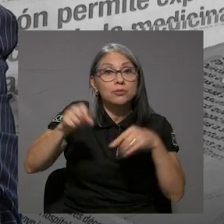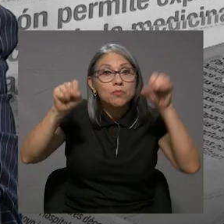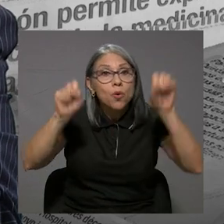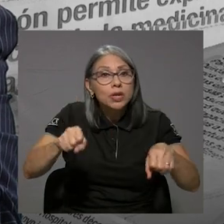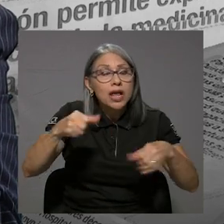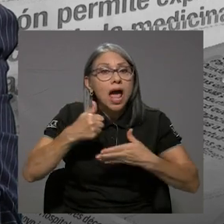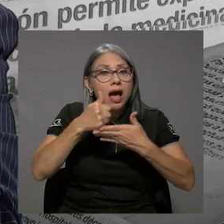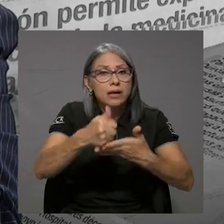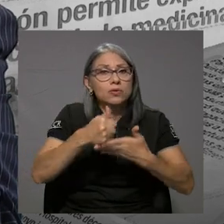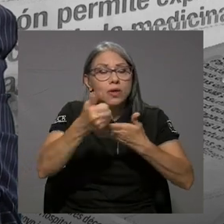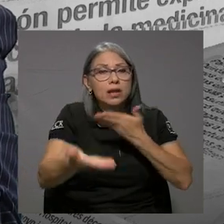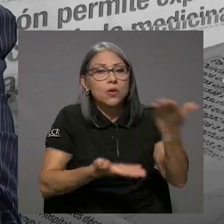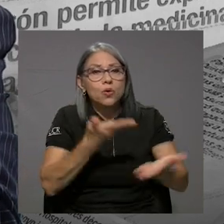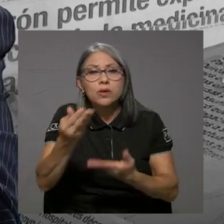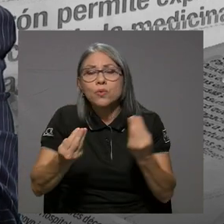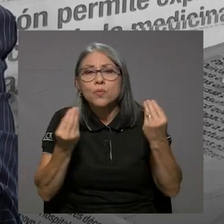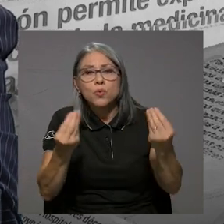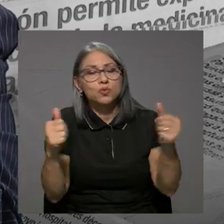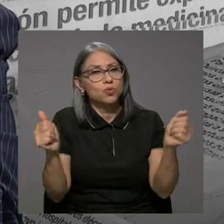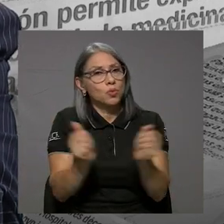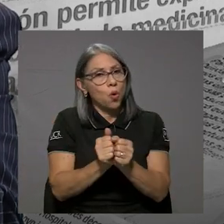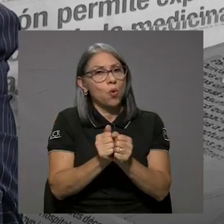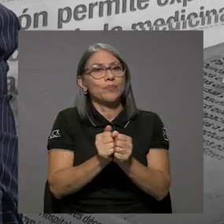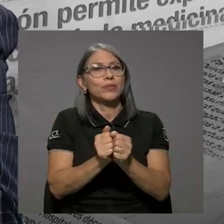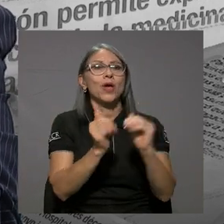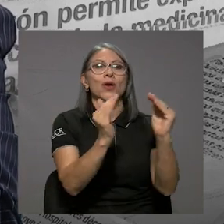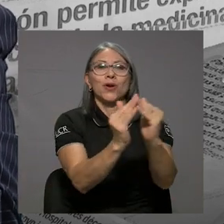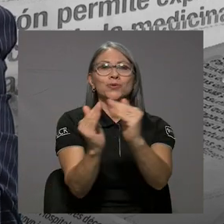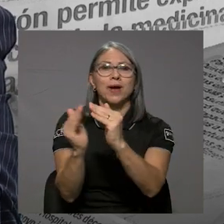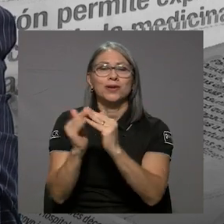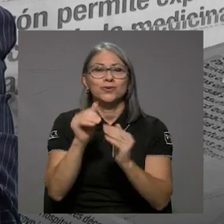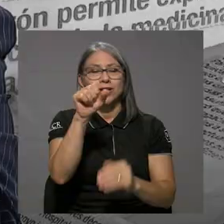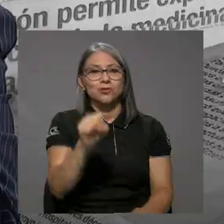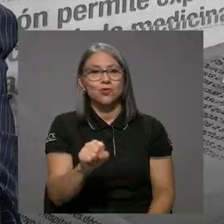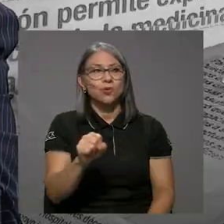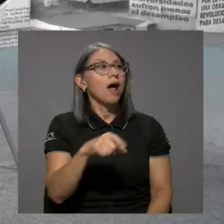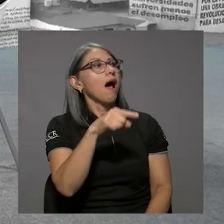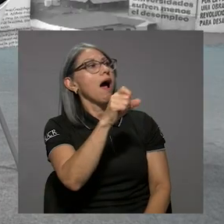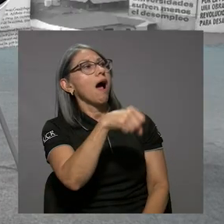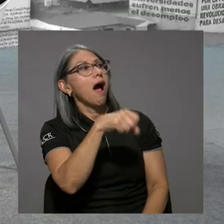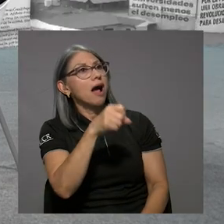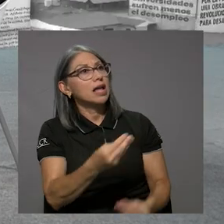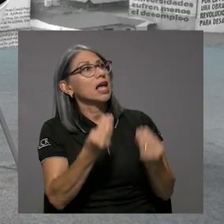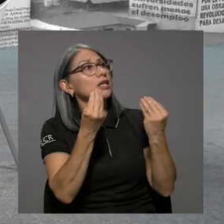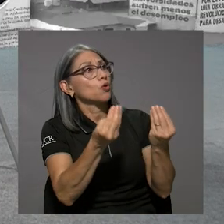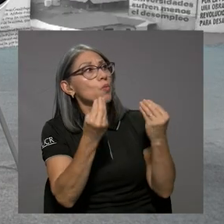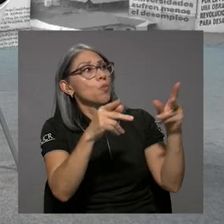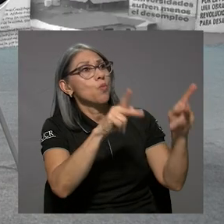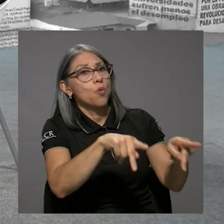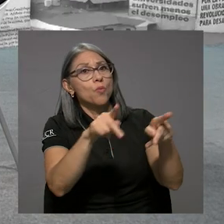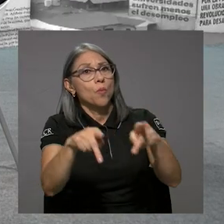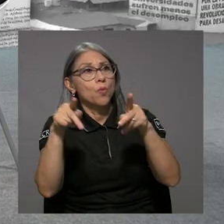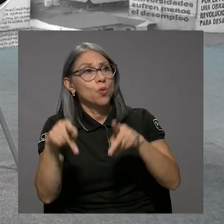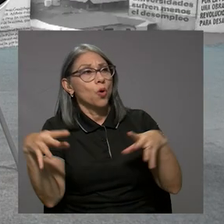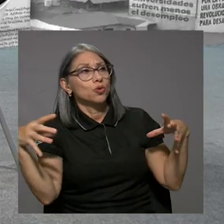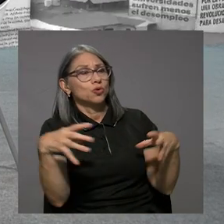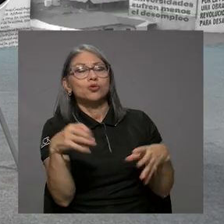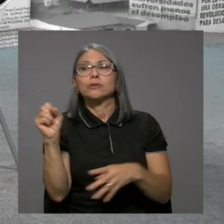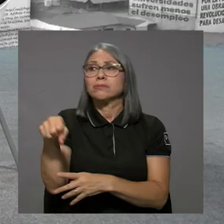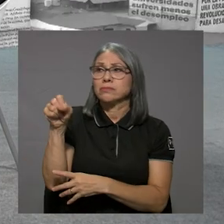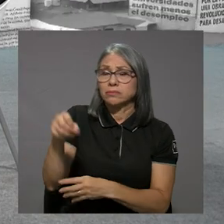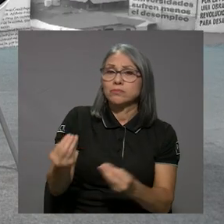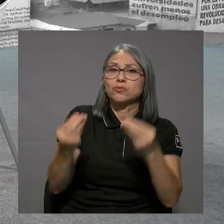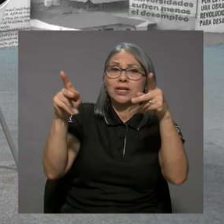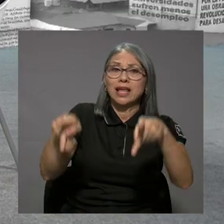contribuir muchísimo con todo lo que es la parte de los barrios del sur. Que son muy populosos, además. Que son muy populosos, y, bueno,